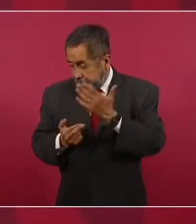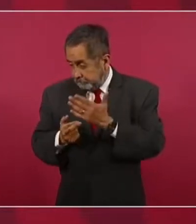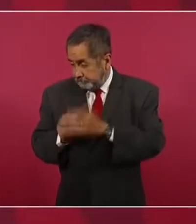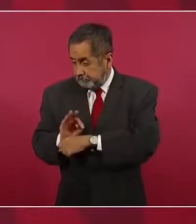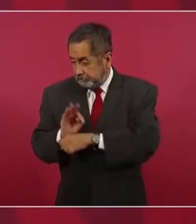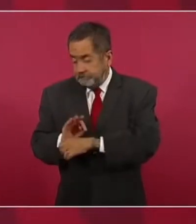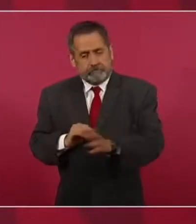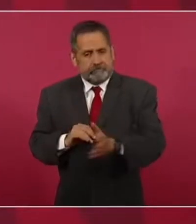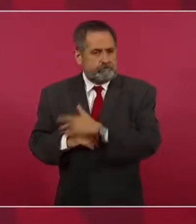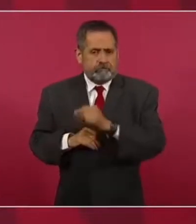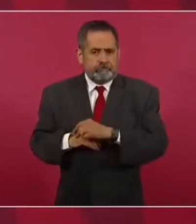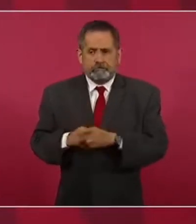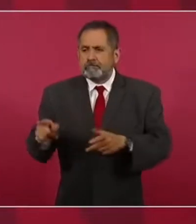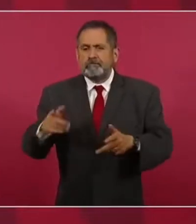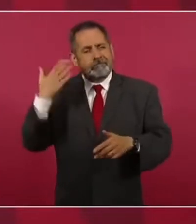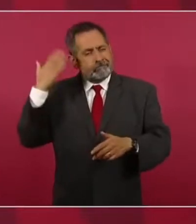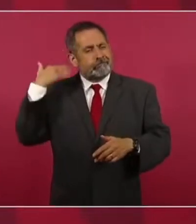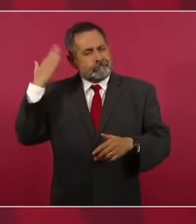sobre todo homicidios.